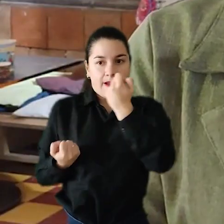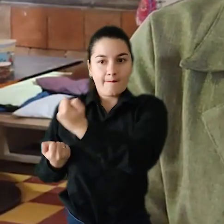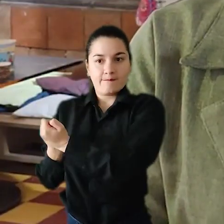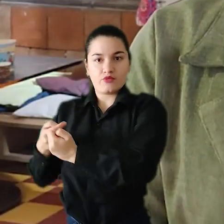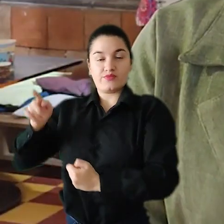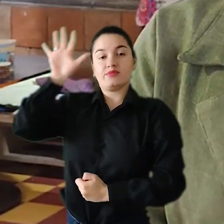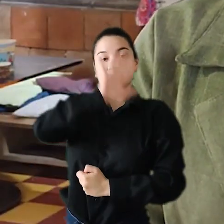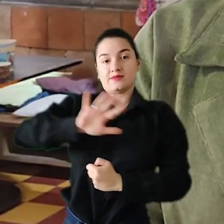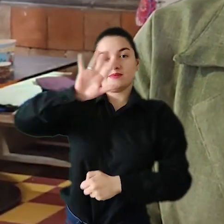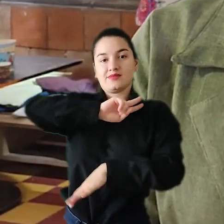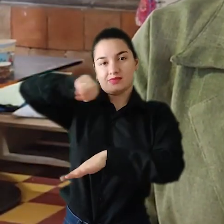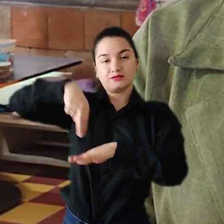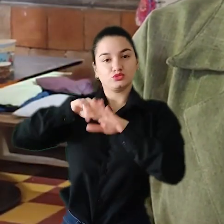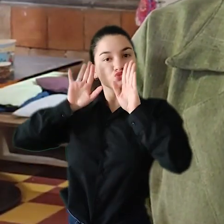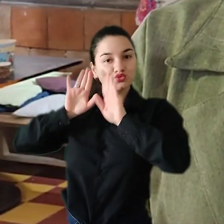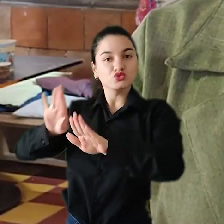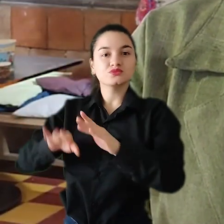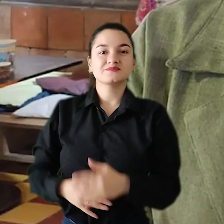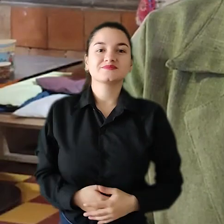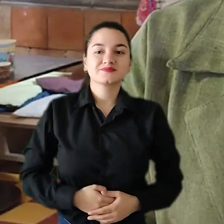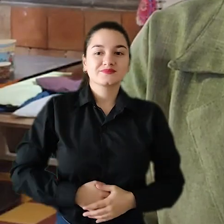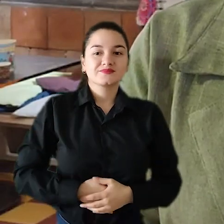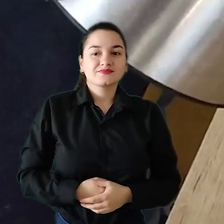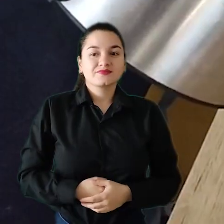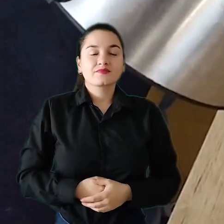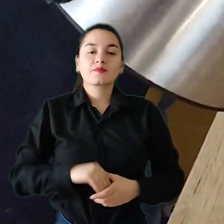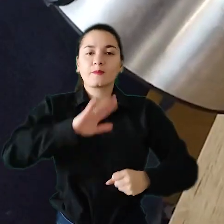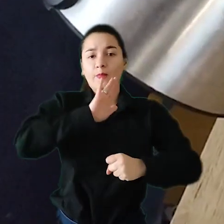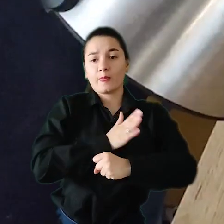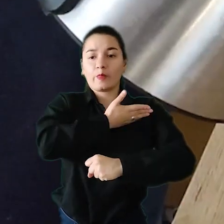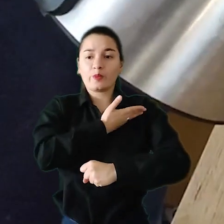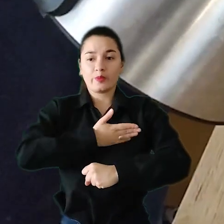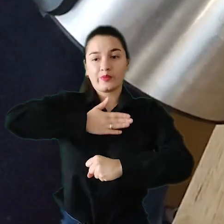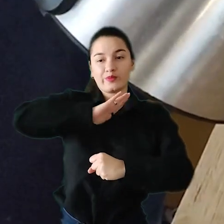sentido de incentivar la economía de nuestro departamento.